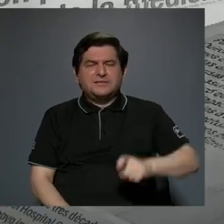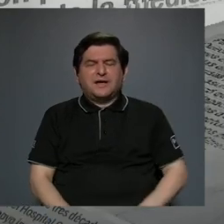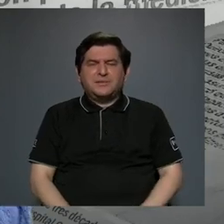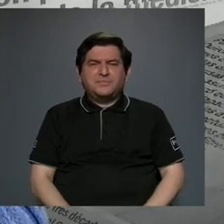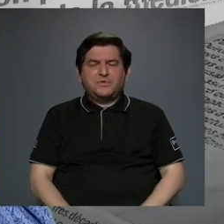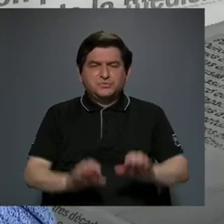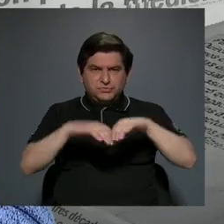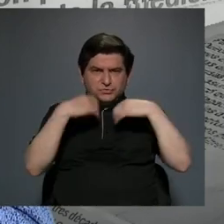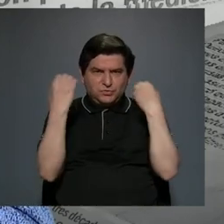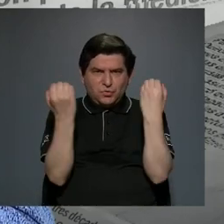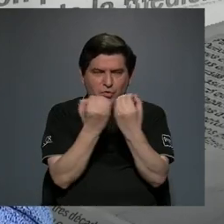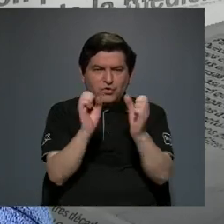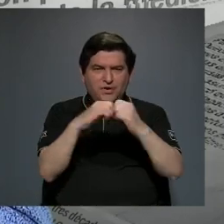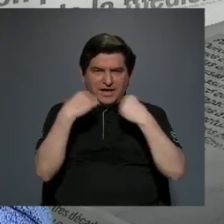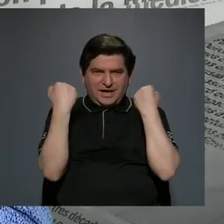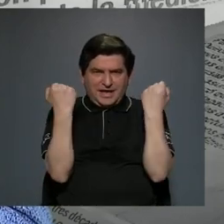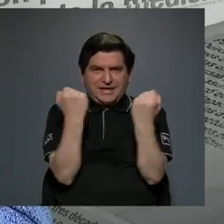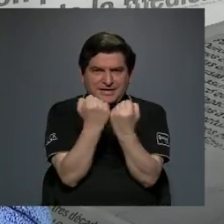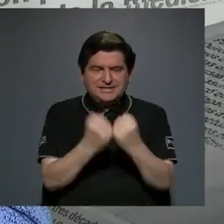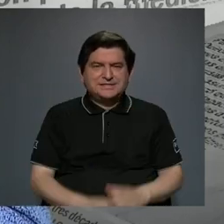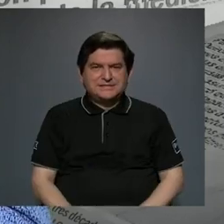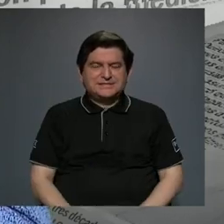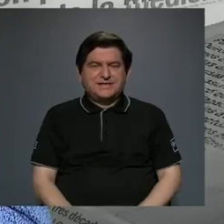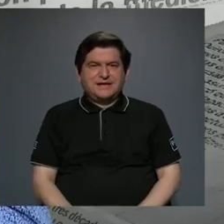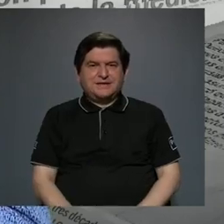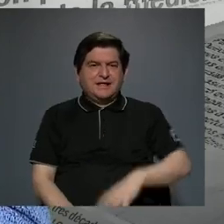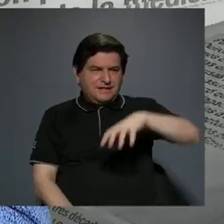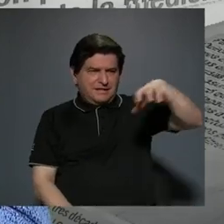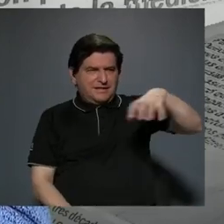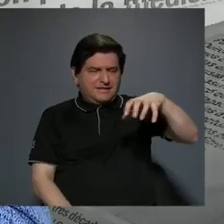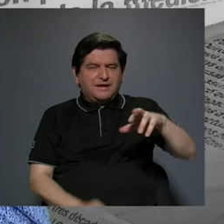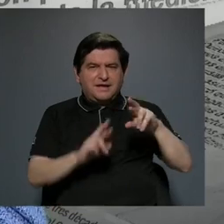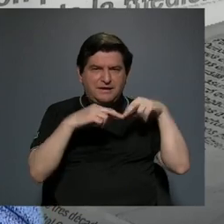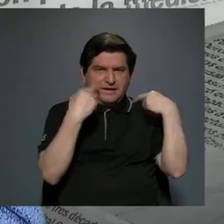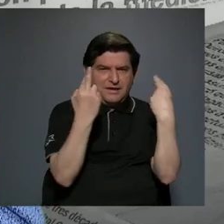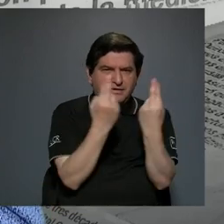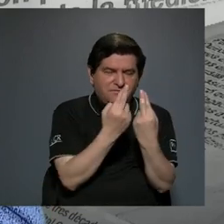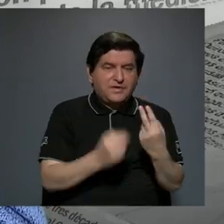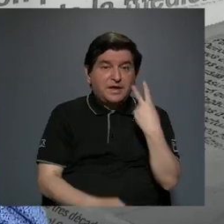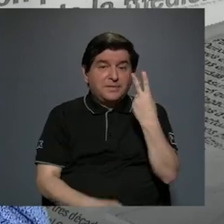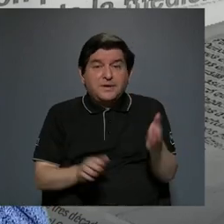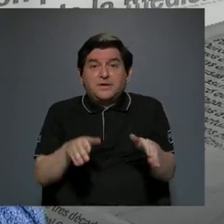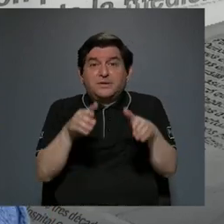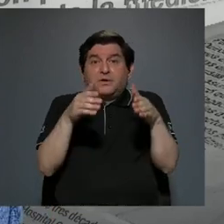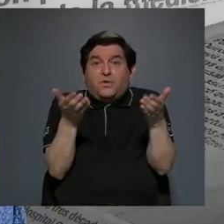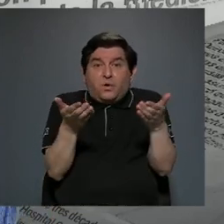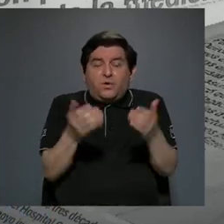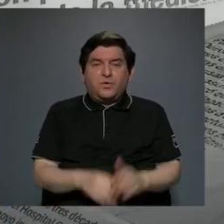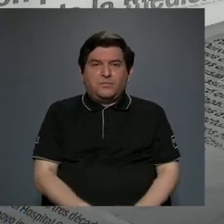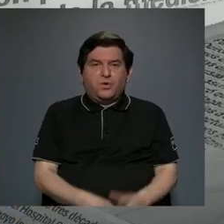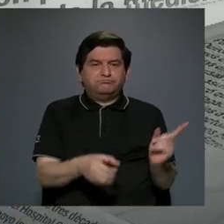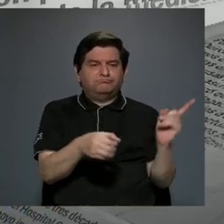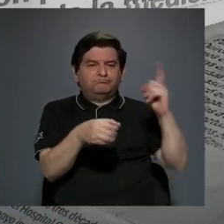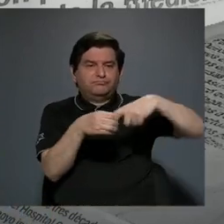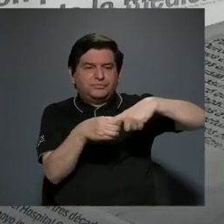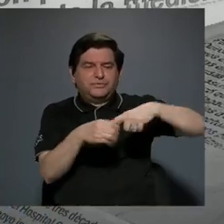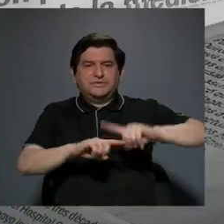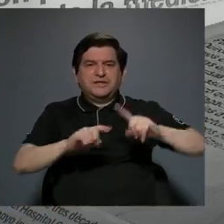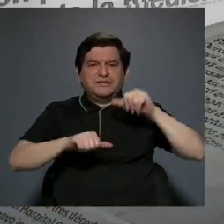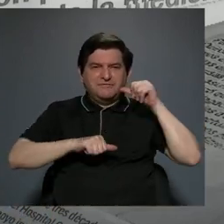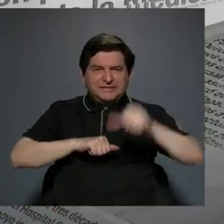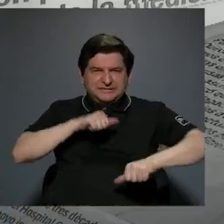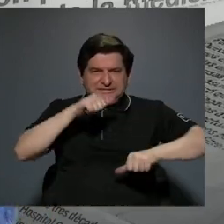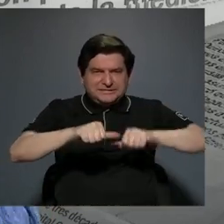encuentro con las organizaciones sindicales de la zona atlántica para ver de qué manera se incorporan a una serie de